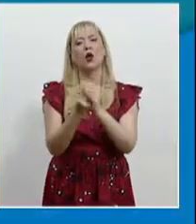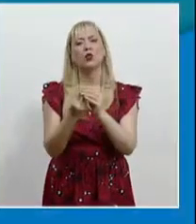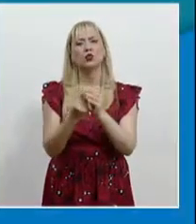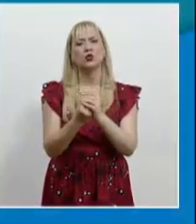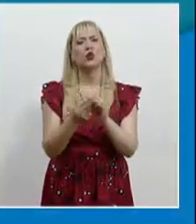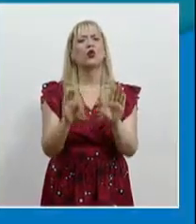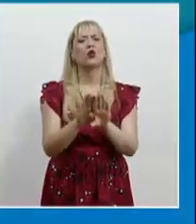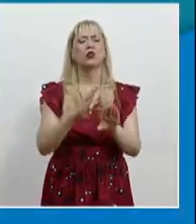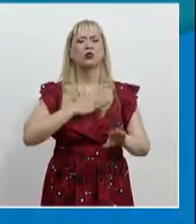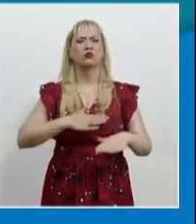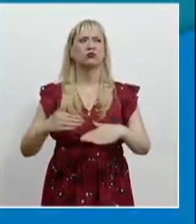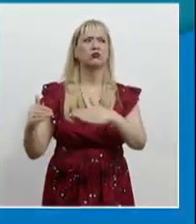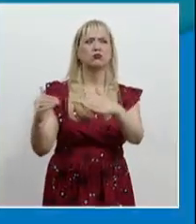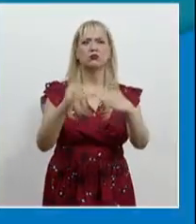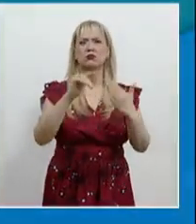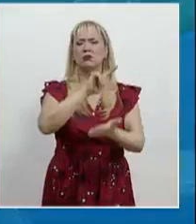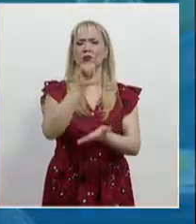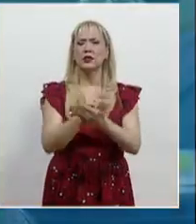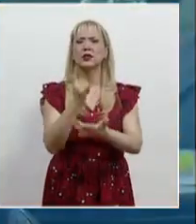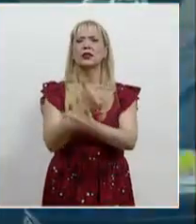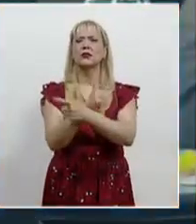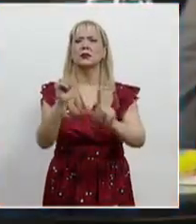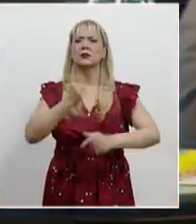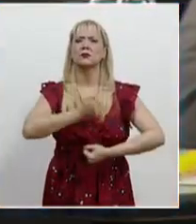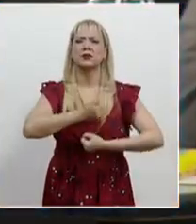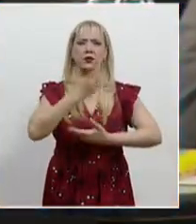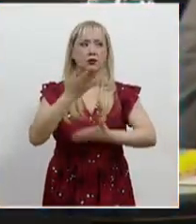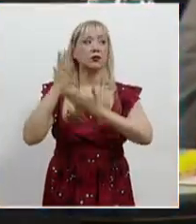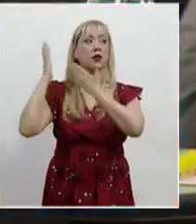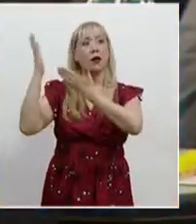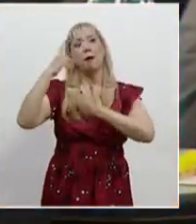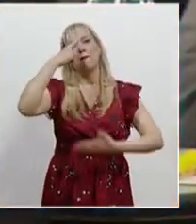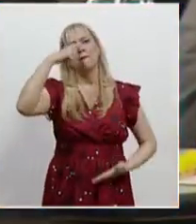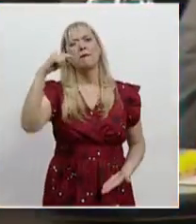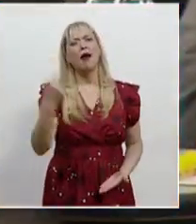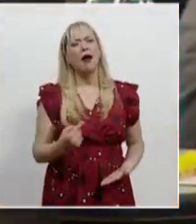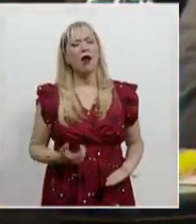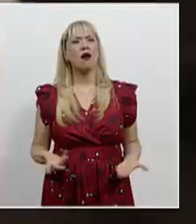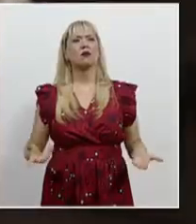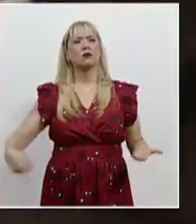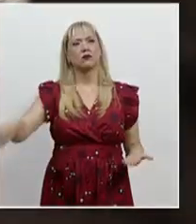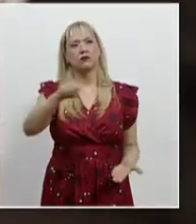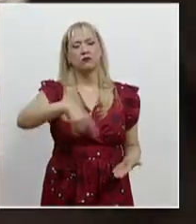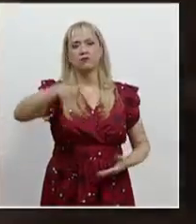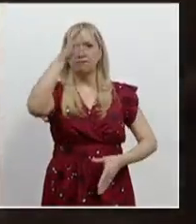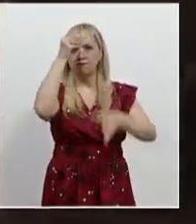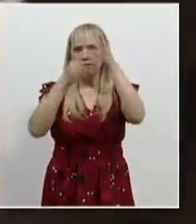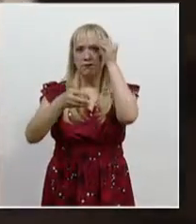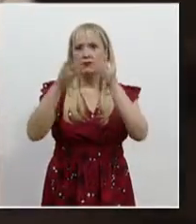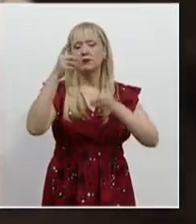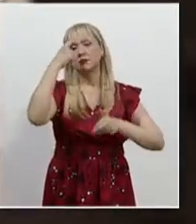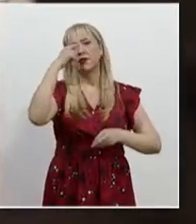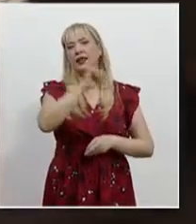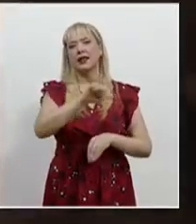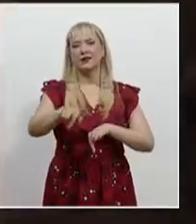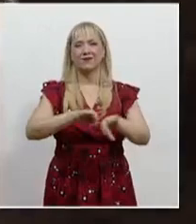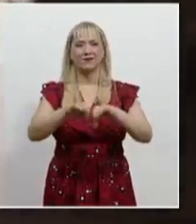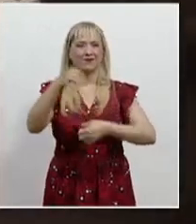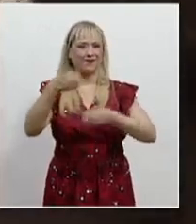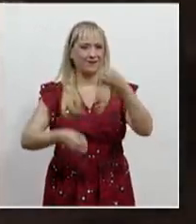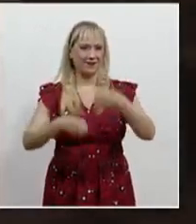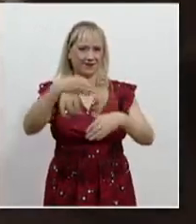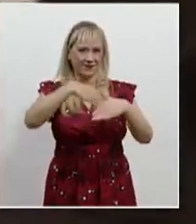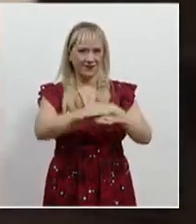Democrático de Derecho y Libertad de Expresión. Pretende fortalecer las capacidades técnicas del personal jurisdiccional